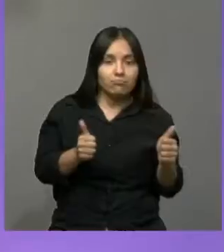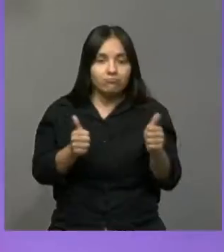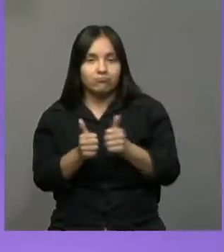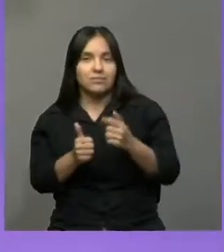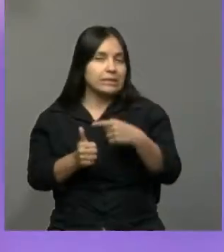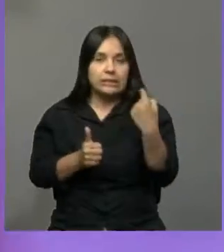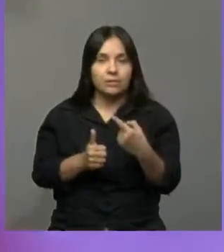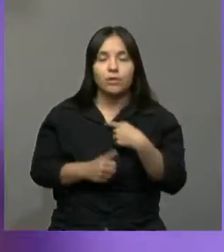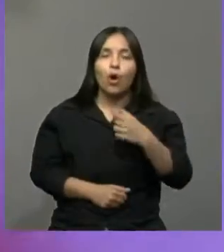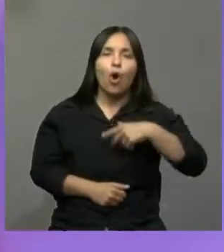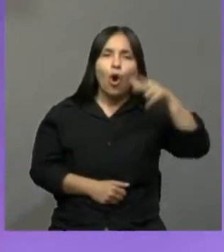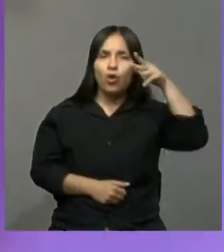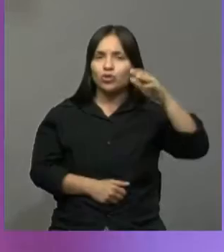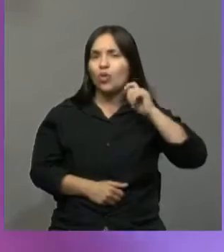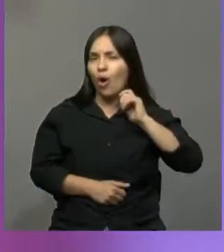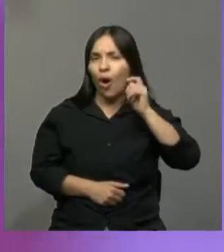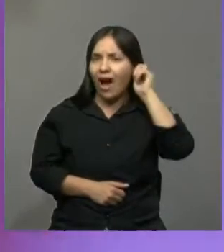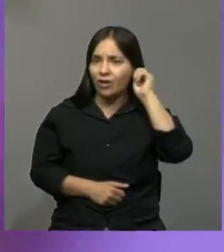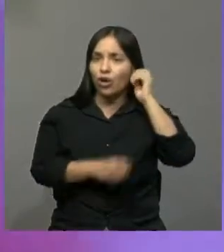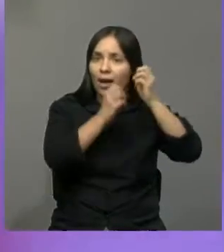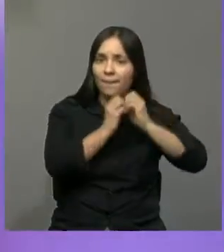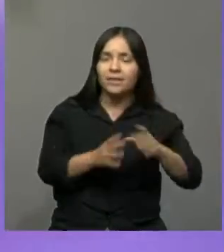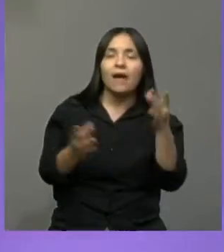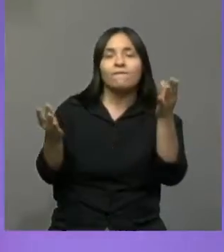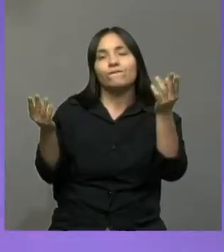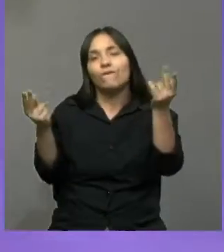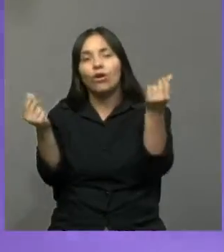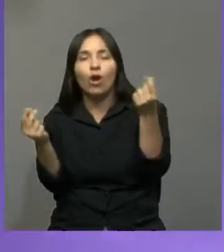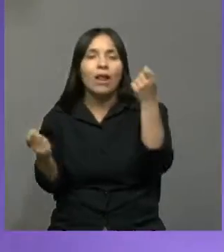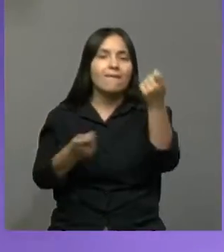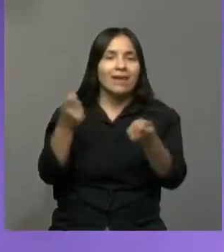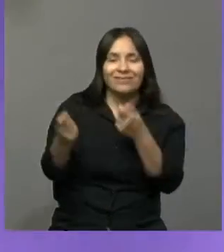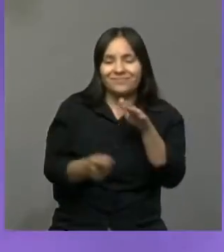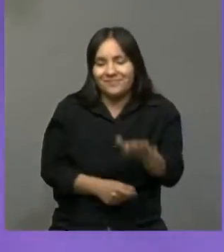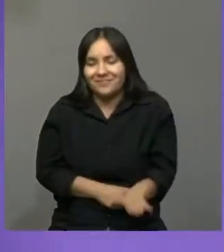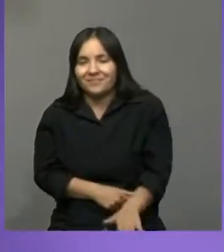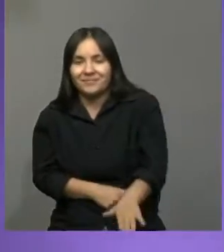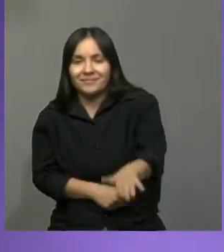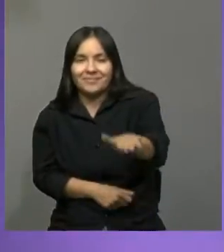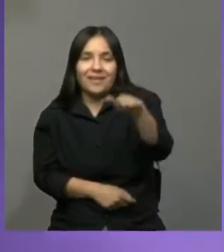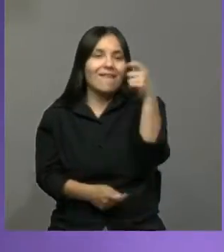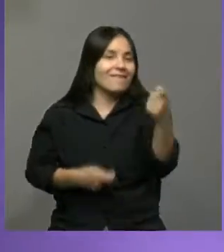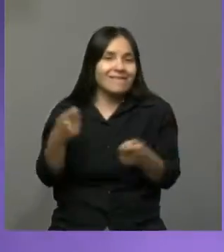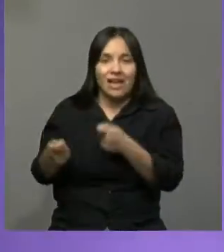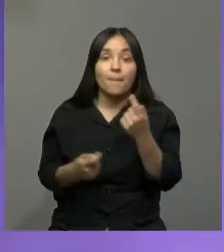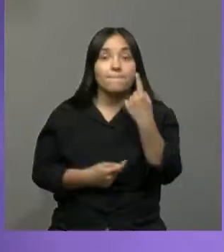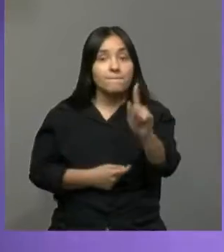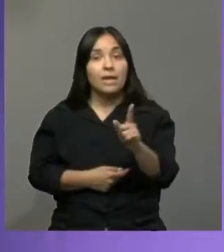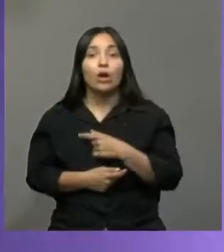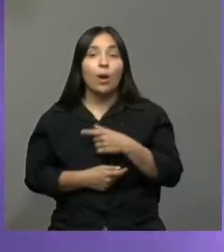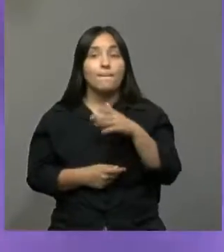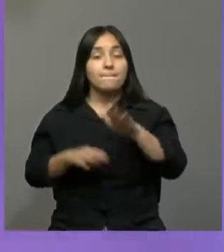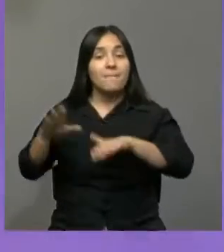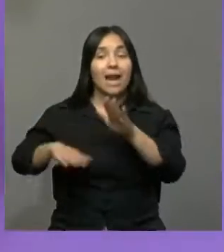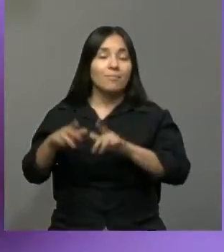a los ocho años. En realidad, yo vengo bailando folclor y todo eso desde muy chiquitita. Pero con el Malambo empecé hace poquito.